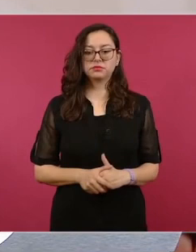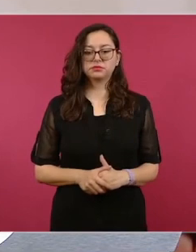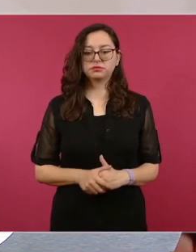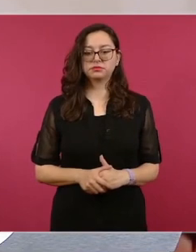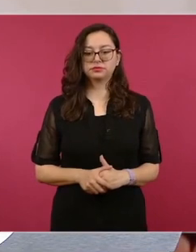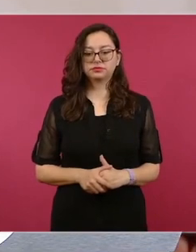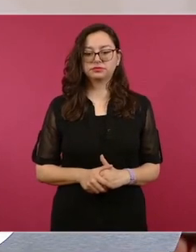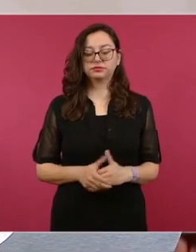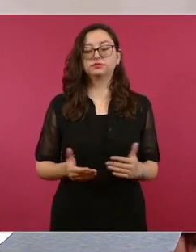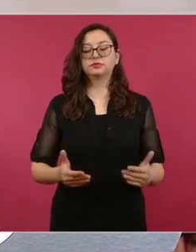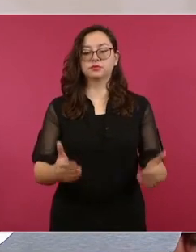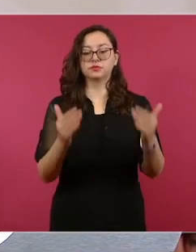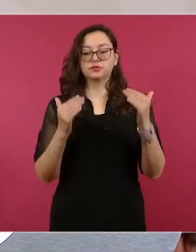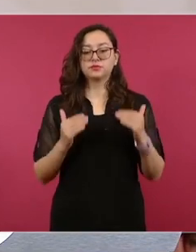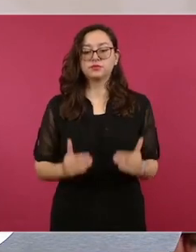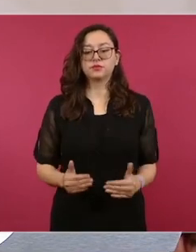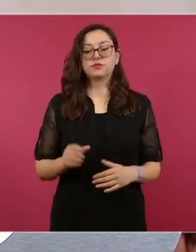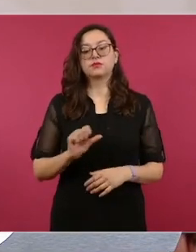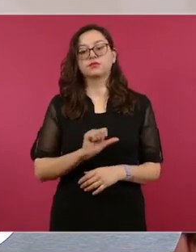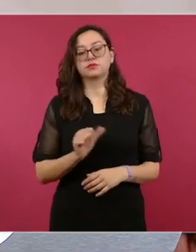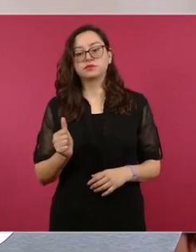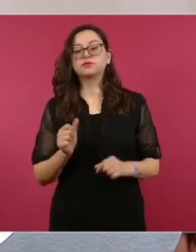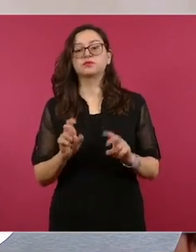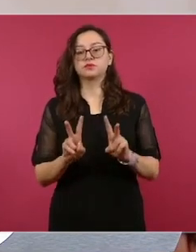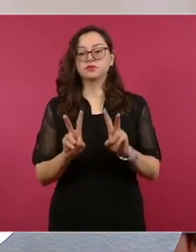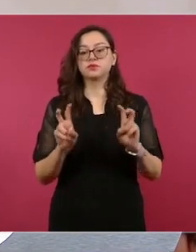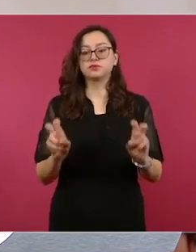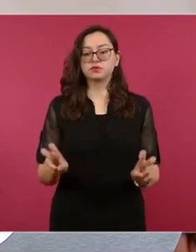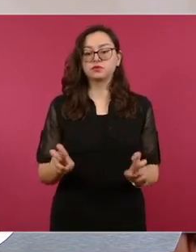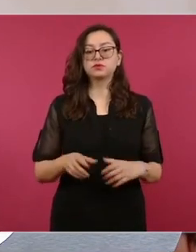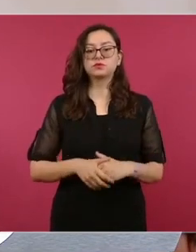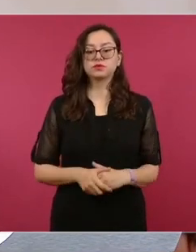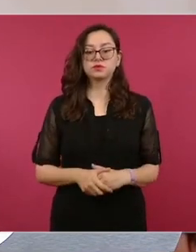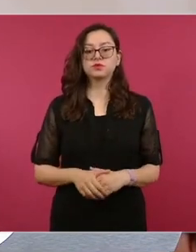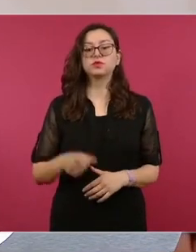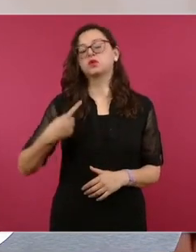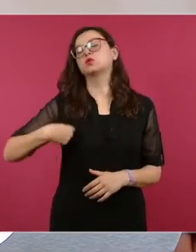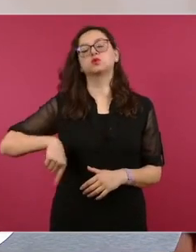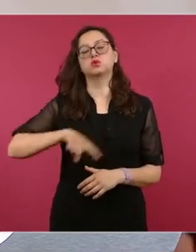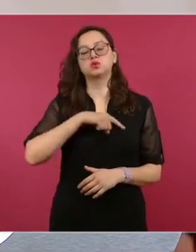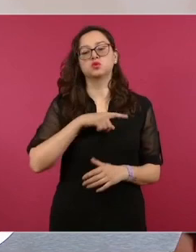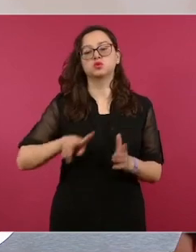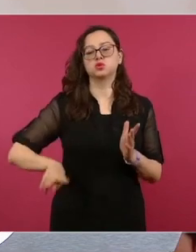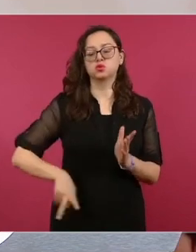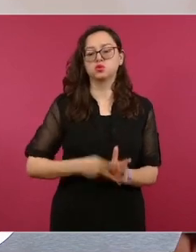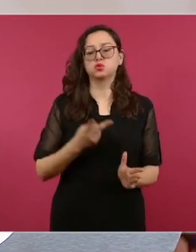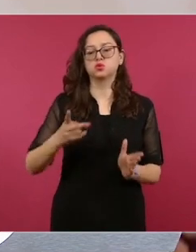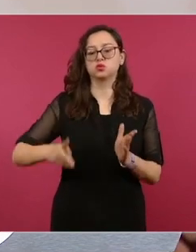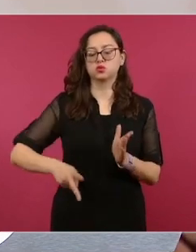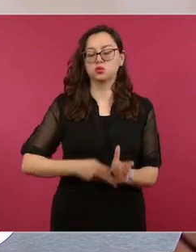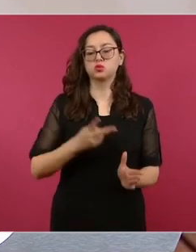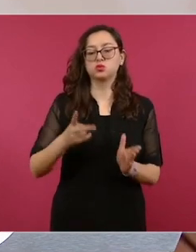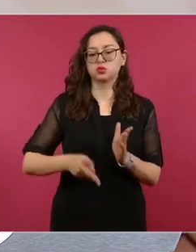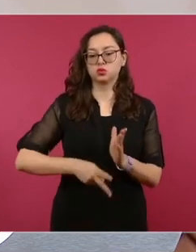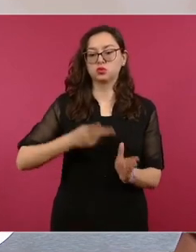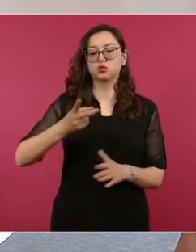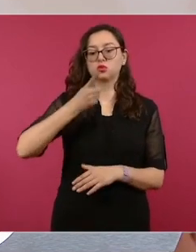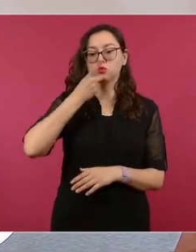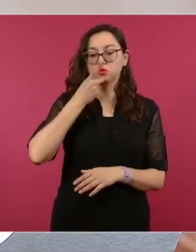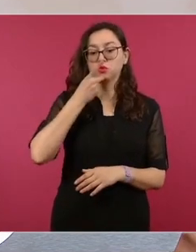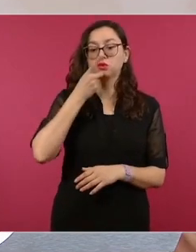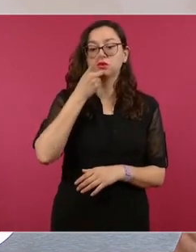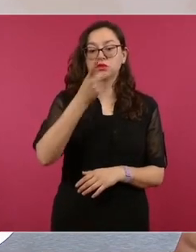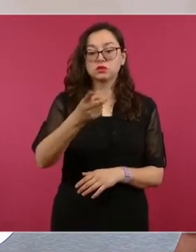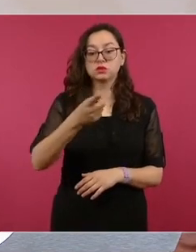En otro tema, como hemos reiterado en otras ocasiones, el gobierno de México está